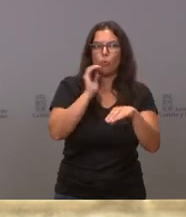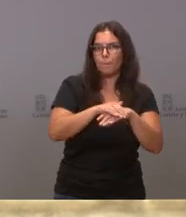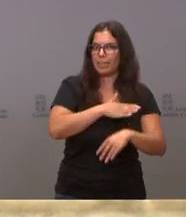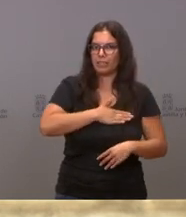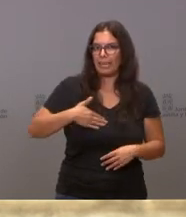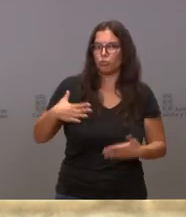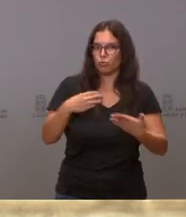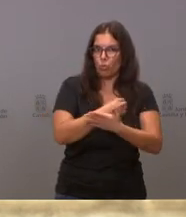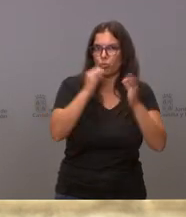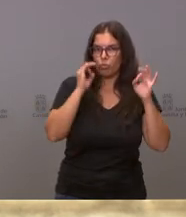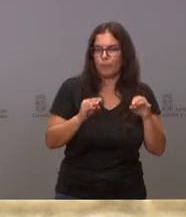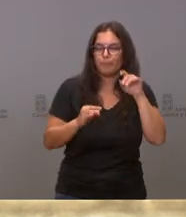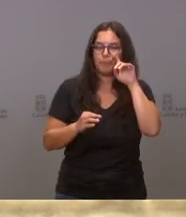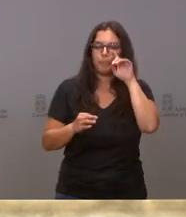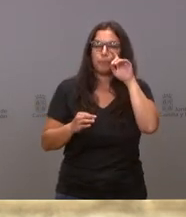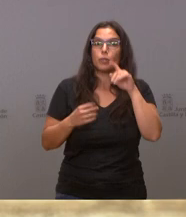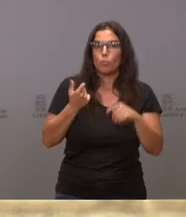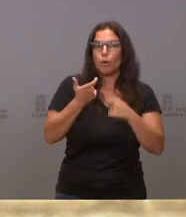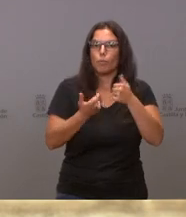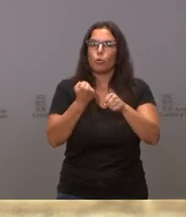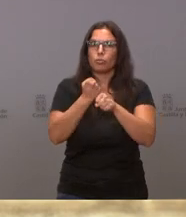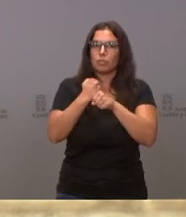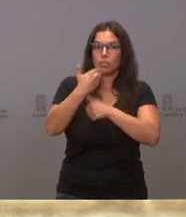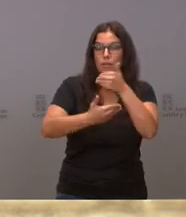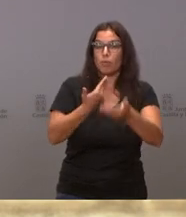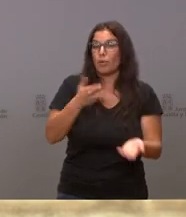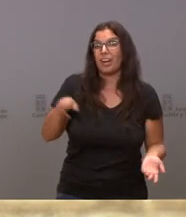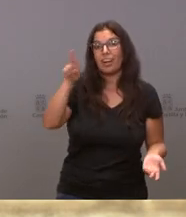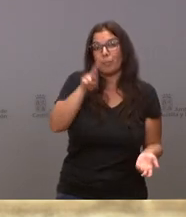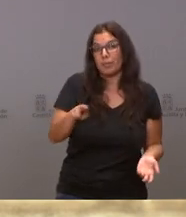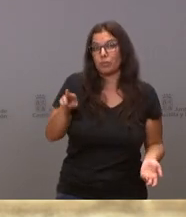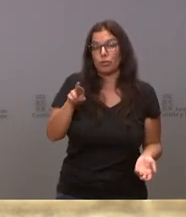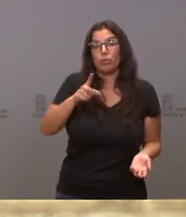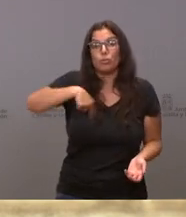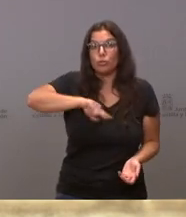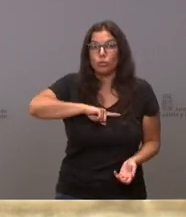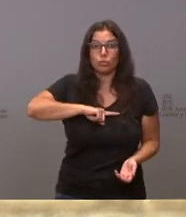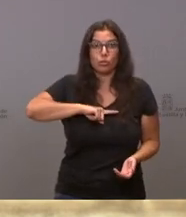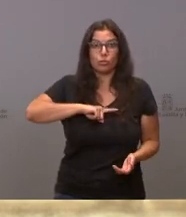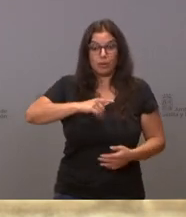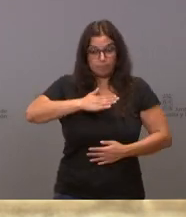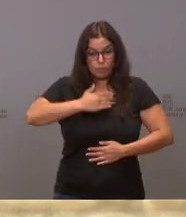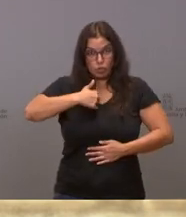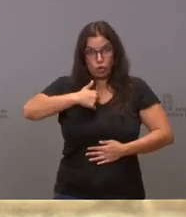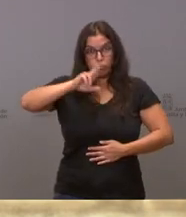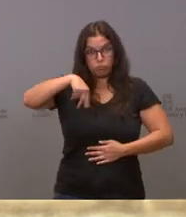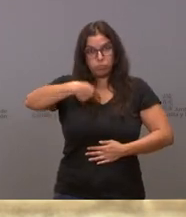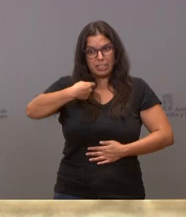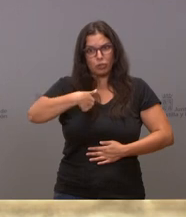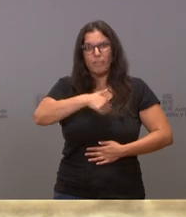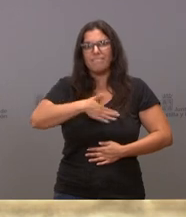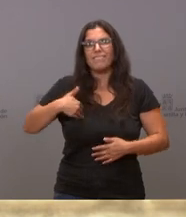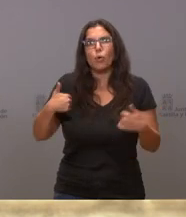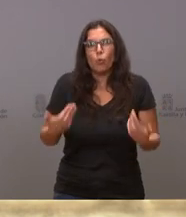trabajando, pero vuelvo a decir, nuestra intención, mi intención como presidente es